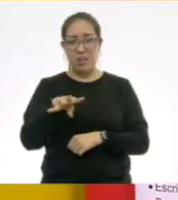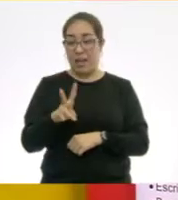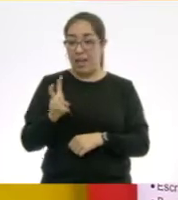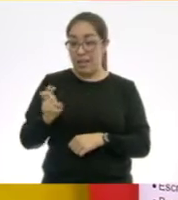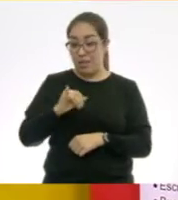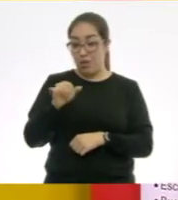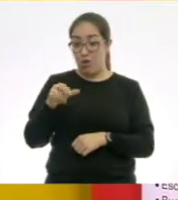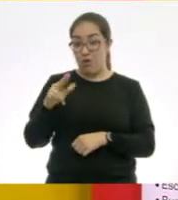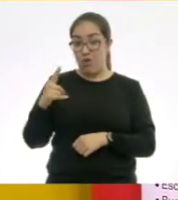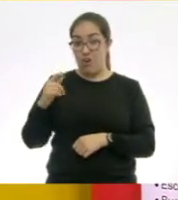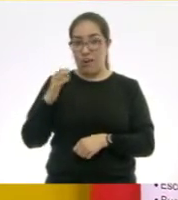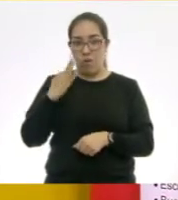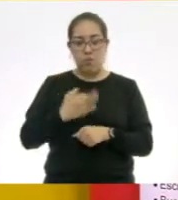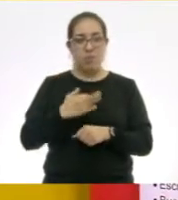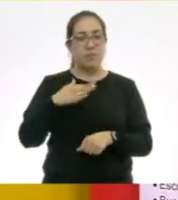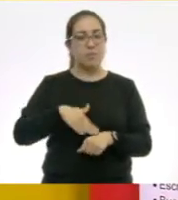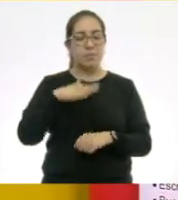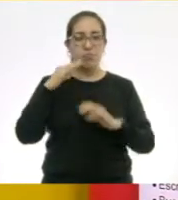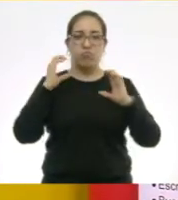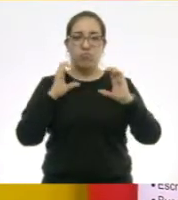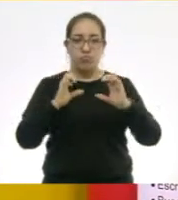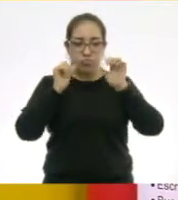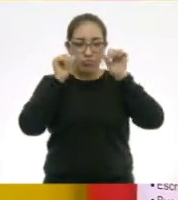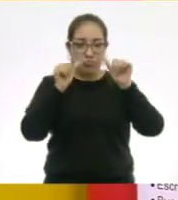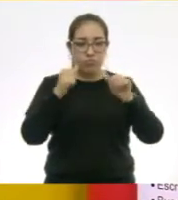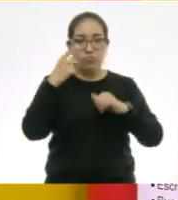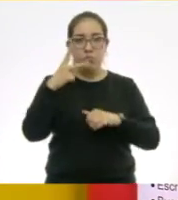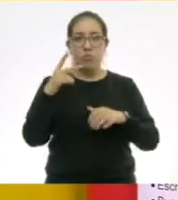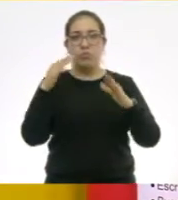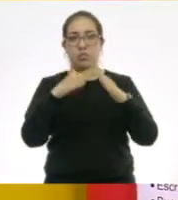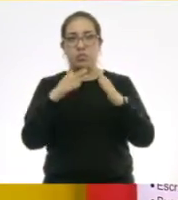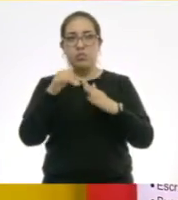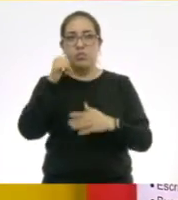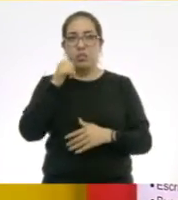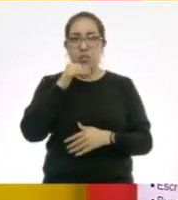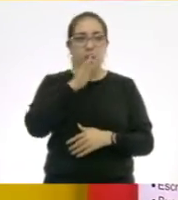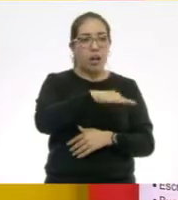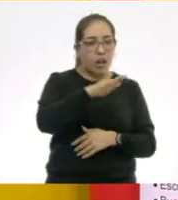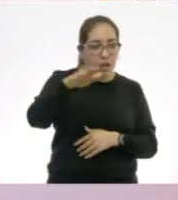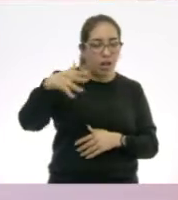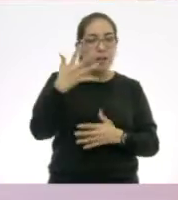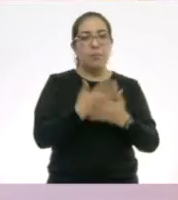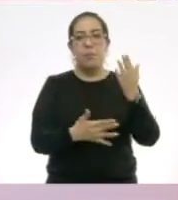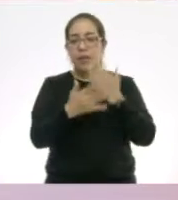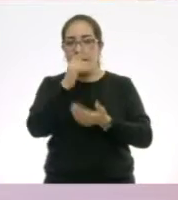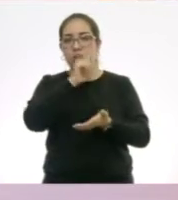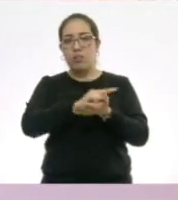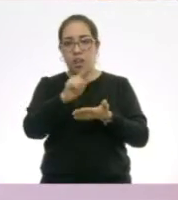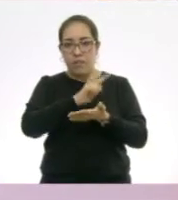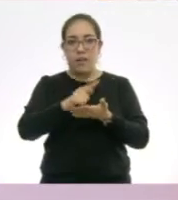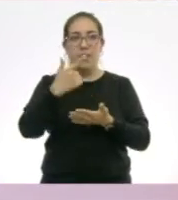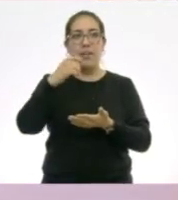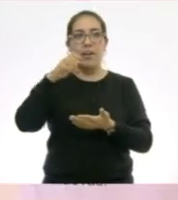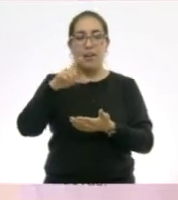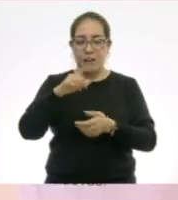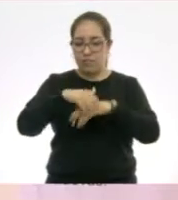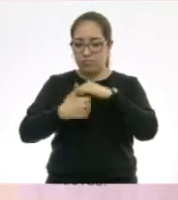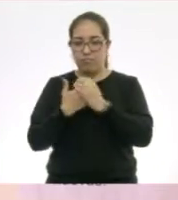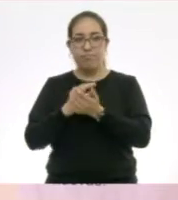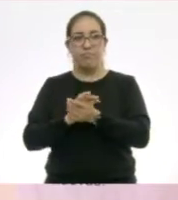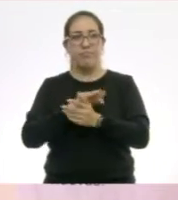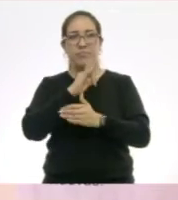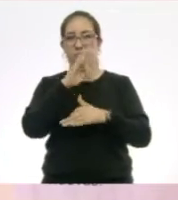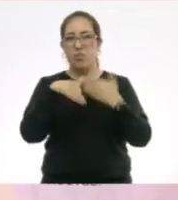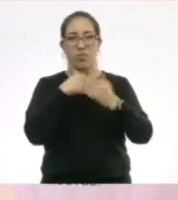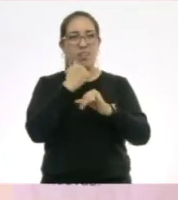está muy atento con todas las medidas de sanidad y en casa es el que siempre está diciendo, lávense las manos, tenga distancia, llévense su cubrebocas. Escucha información por todos